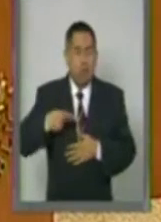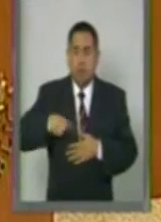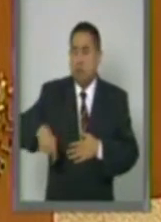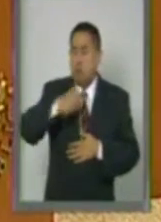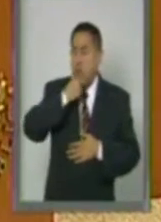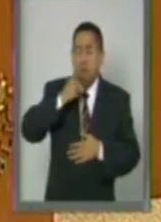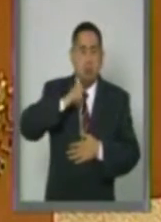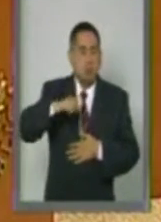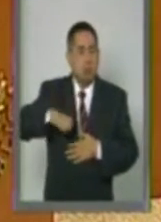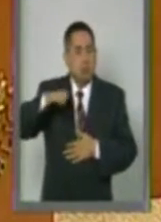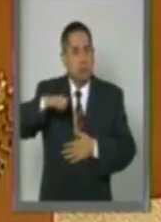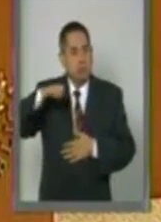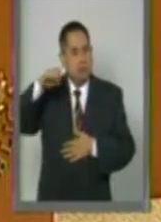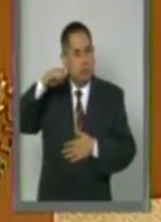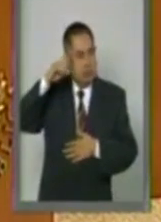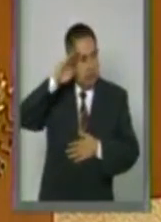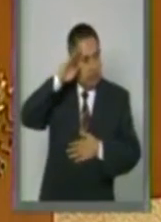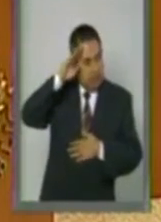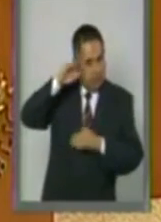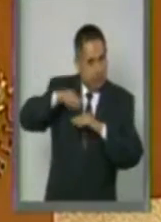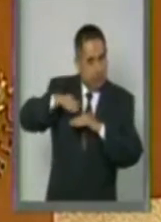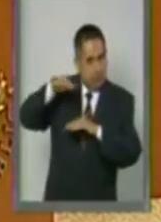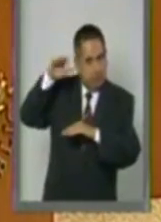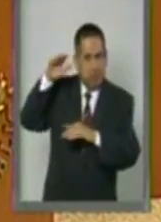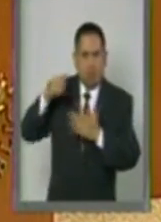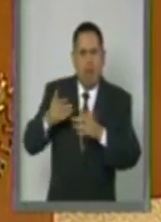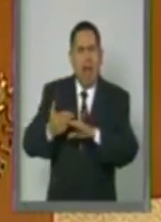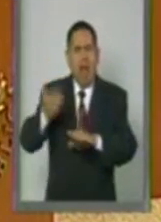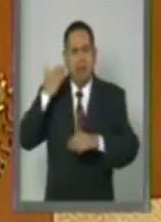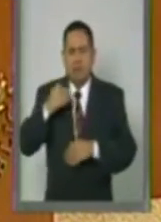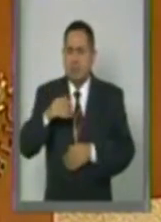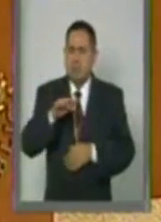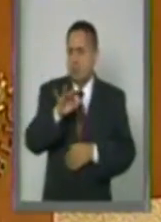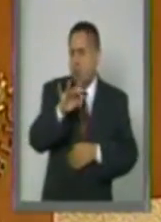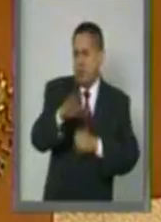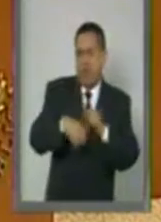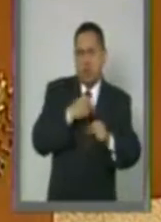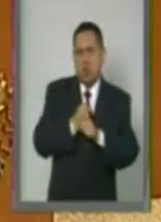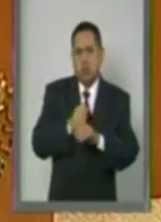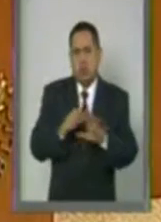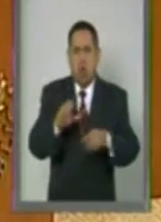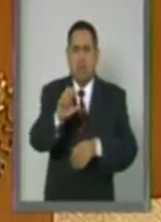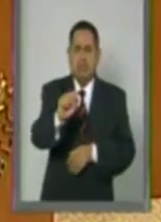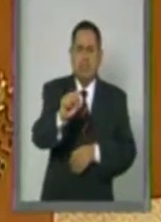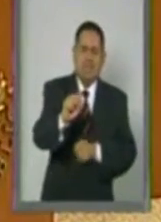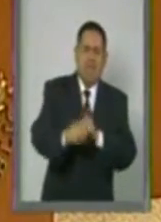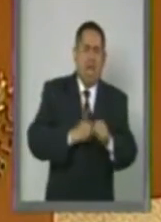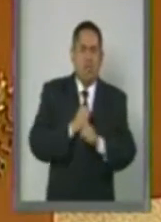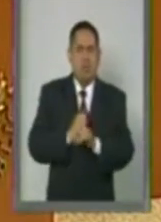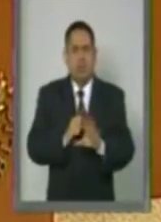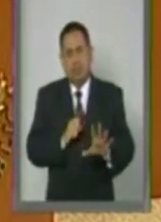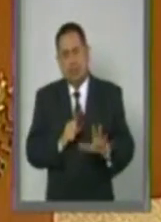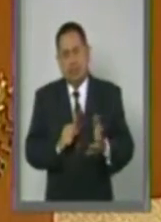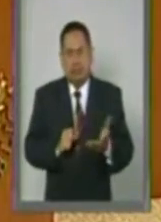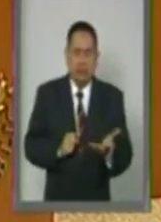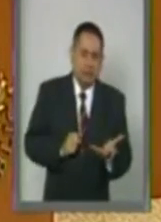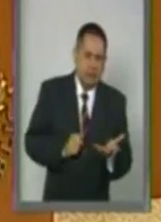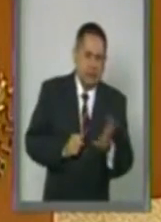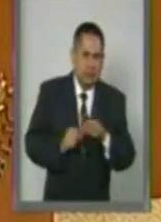mexicanas ha crecido exponencialmente. Antes tener 50 años ya, o 60, era,